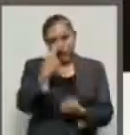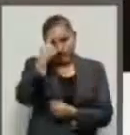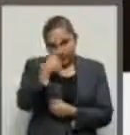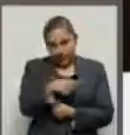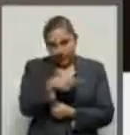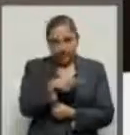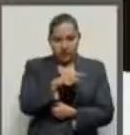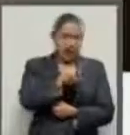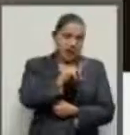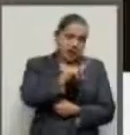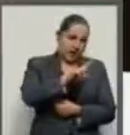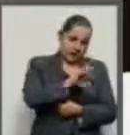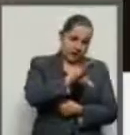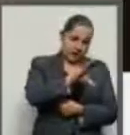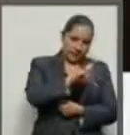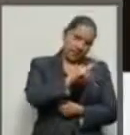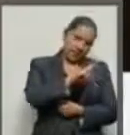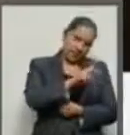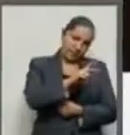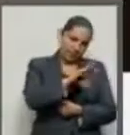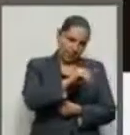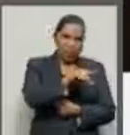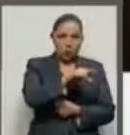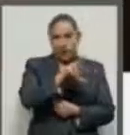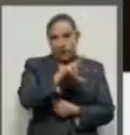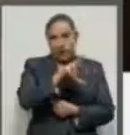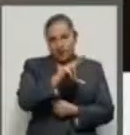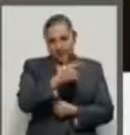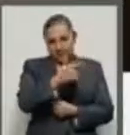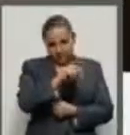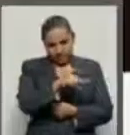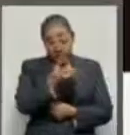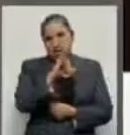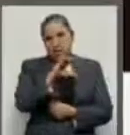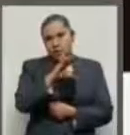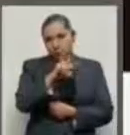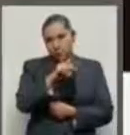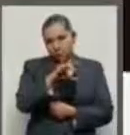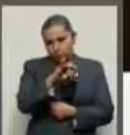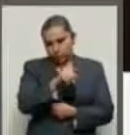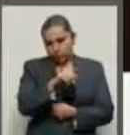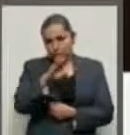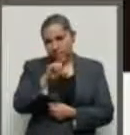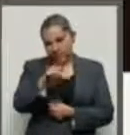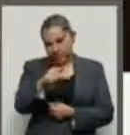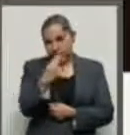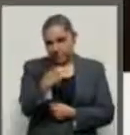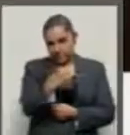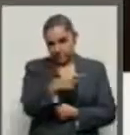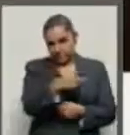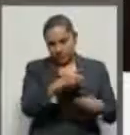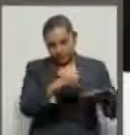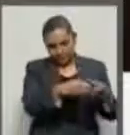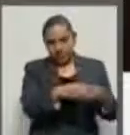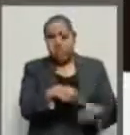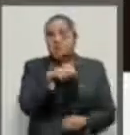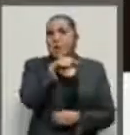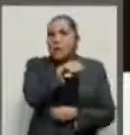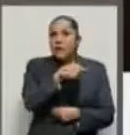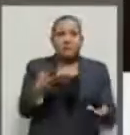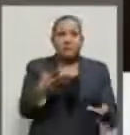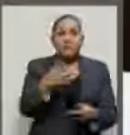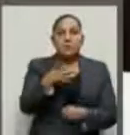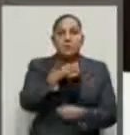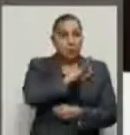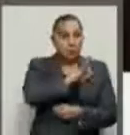fiscal. Este régimen benéfico brinda la opción de pagar el impuesto